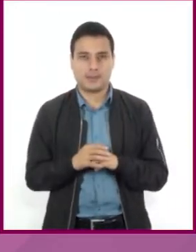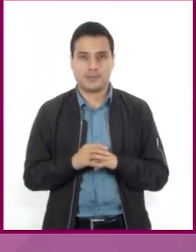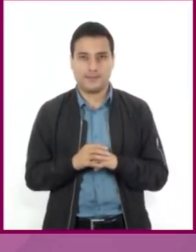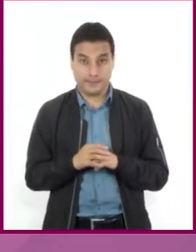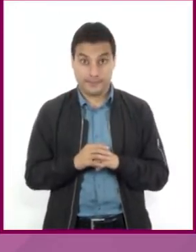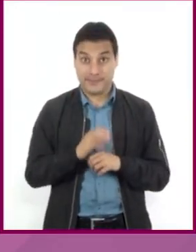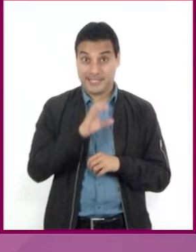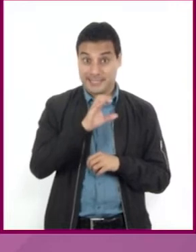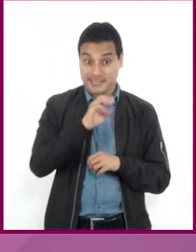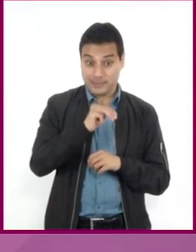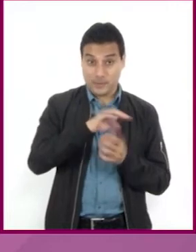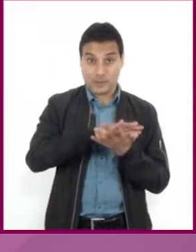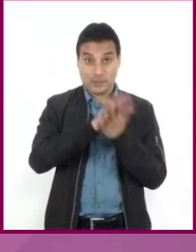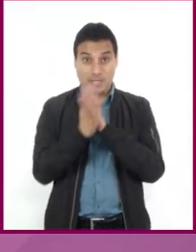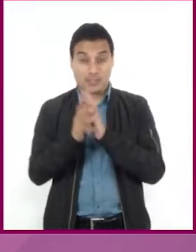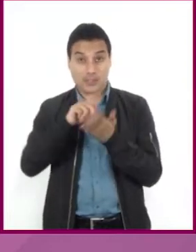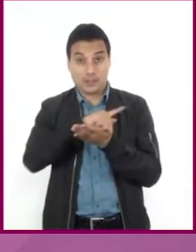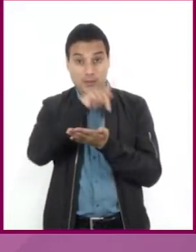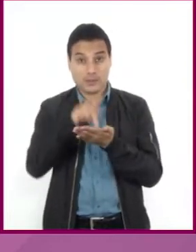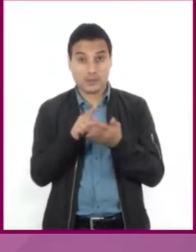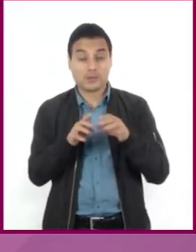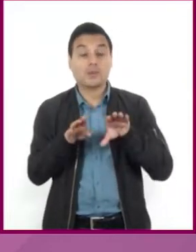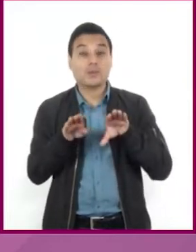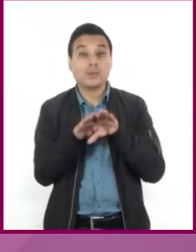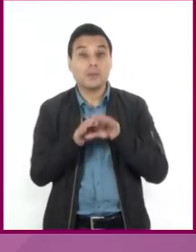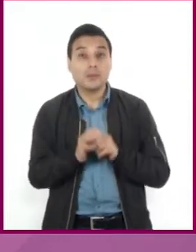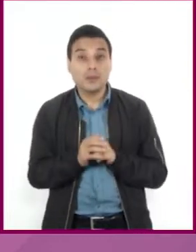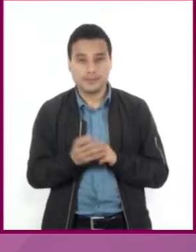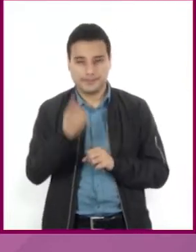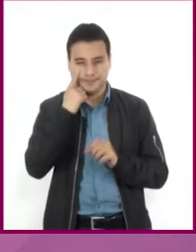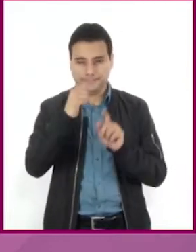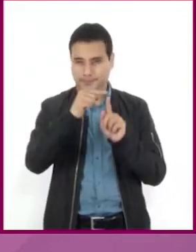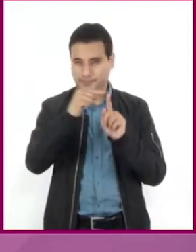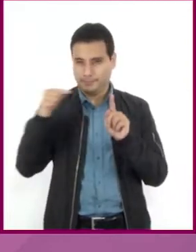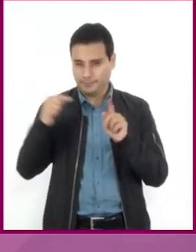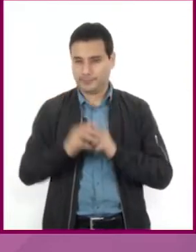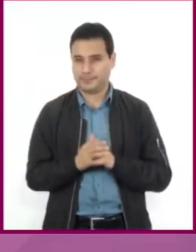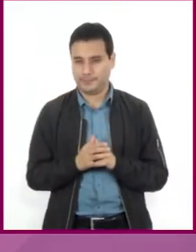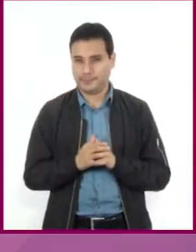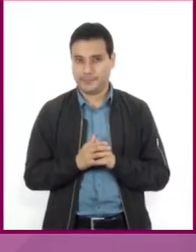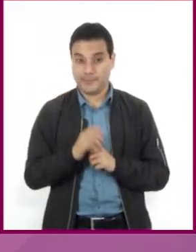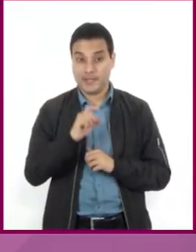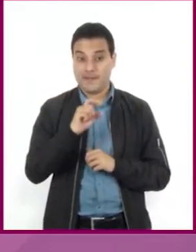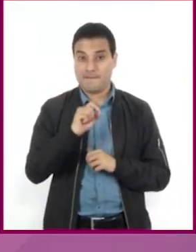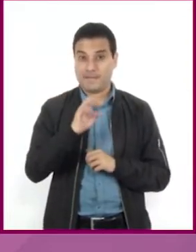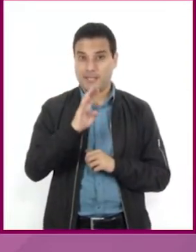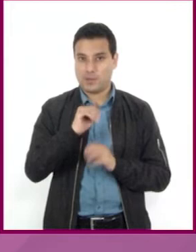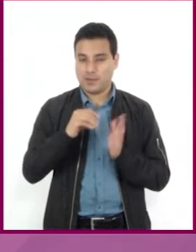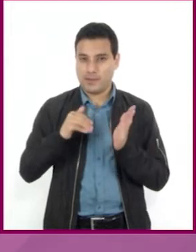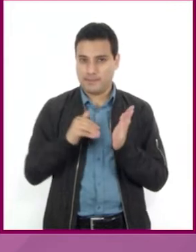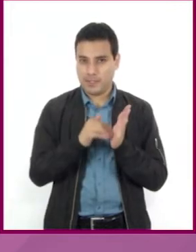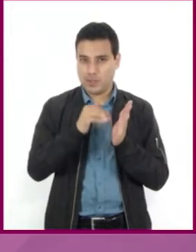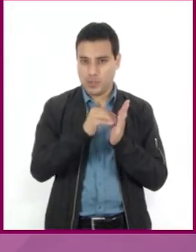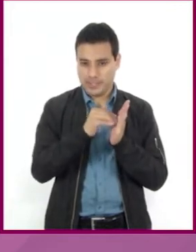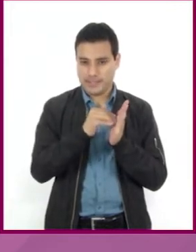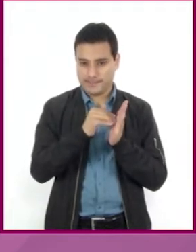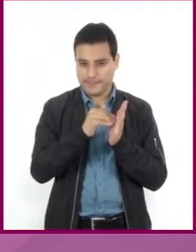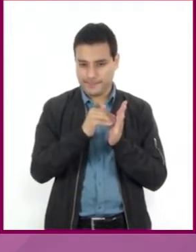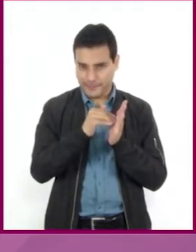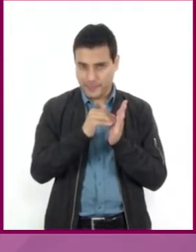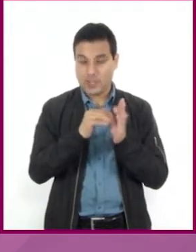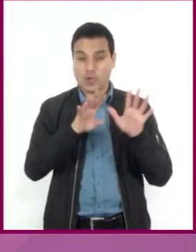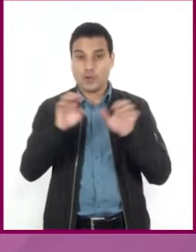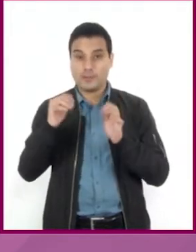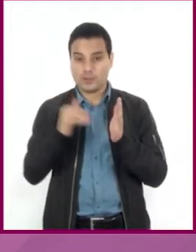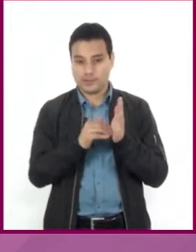centímetros a kilómetros, tendrás que realizar una sencilla división. 29,900,000 entre 100